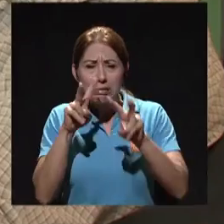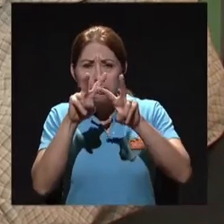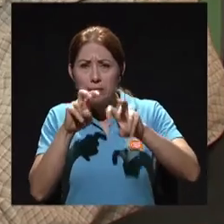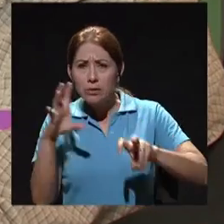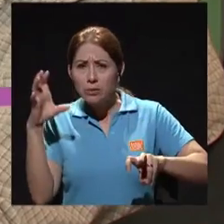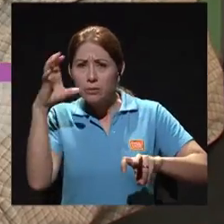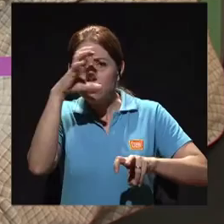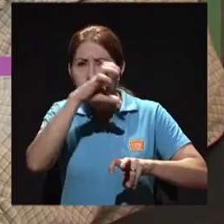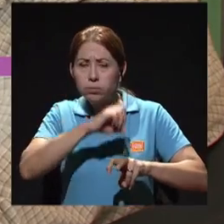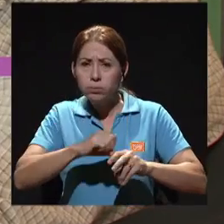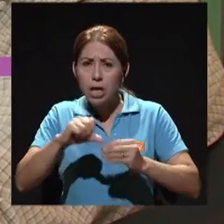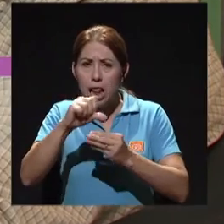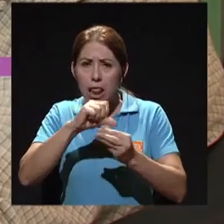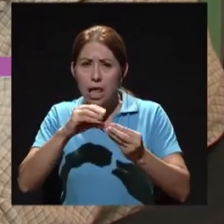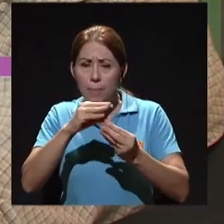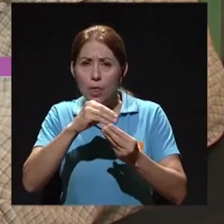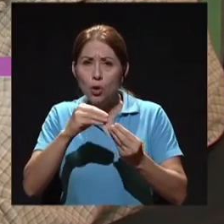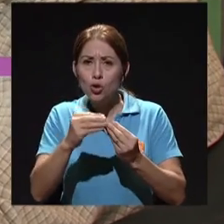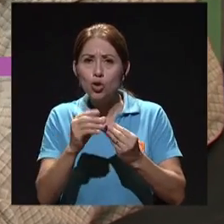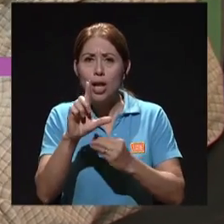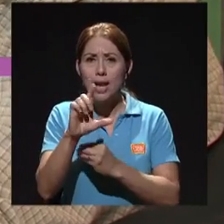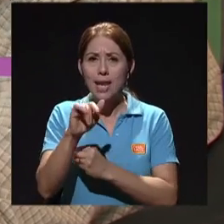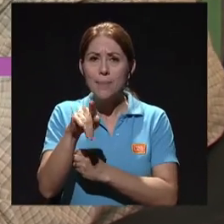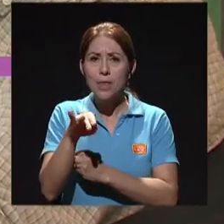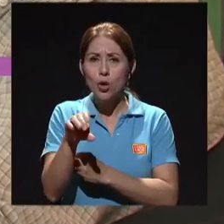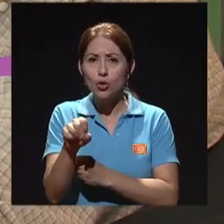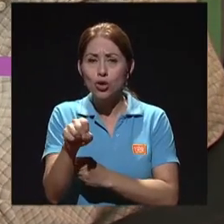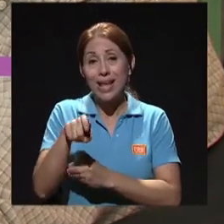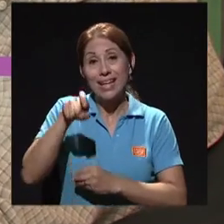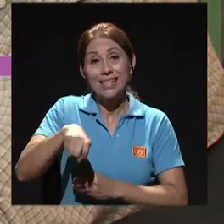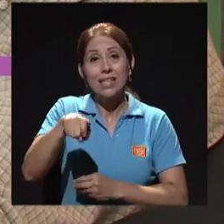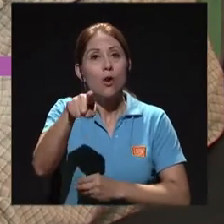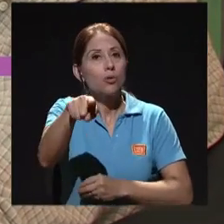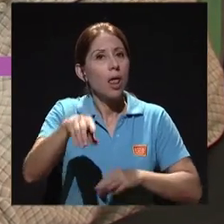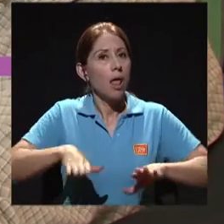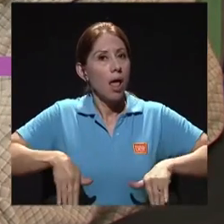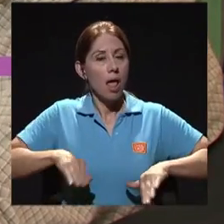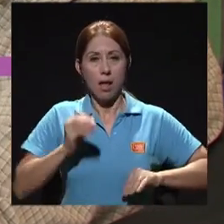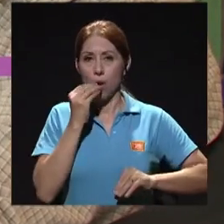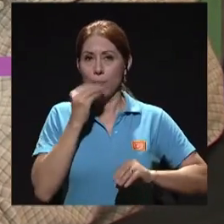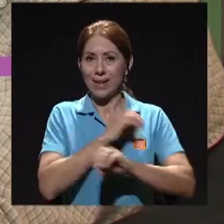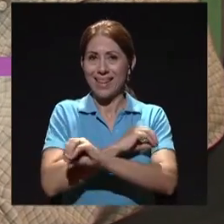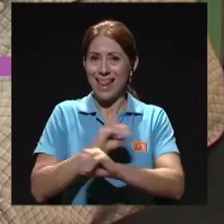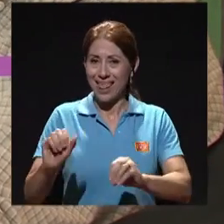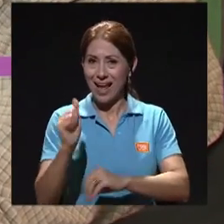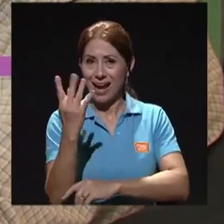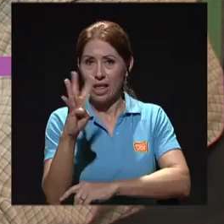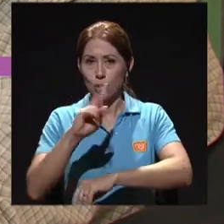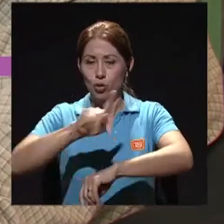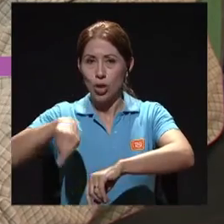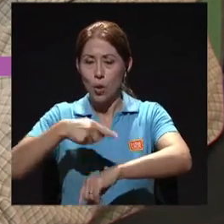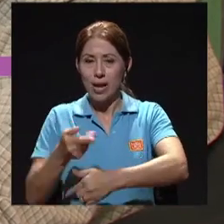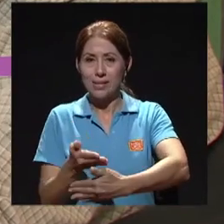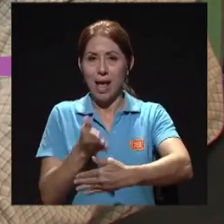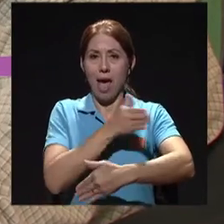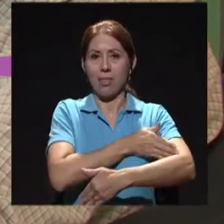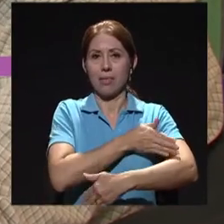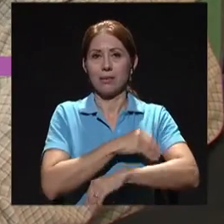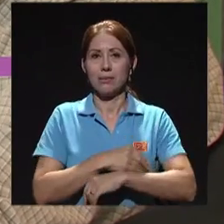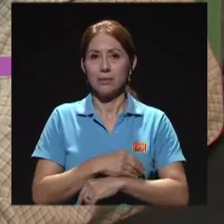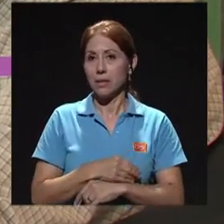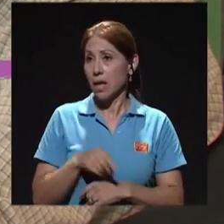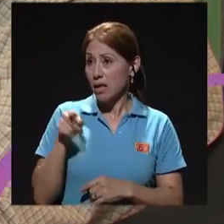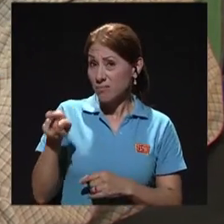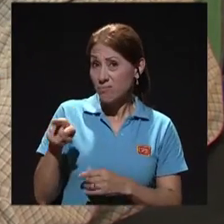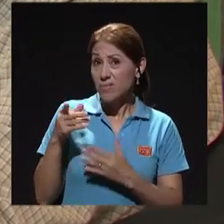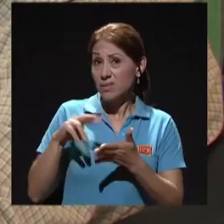que requiere un ayuno de 12 a 14 horas, preferiblemente 14 horas. Es lo que comúnmente las personas